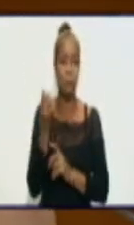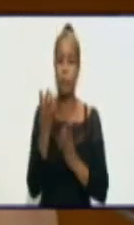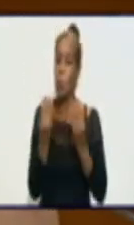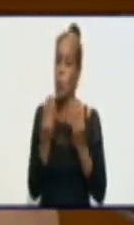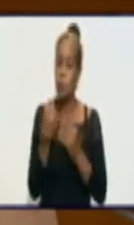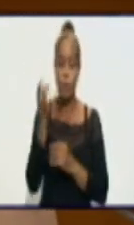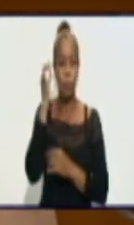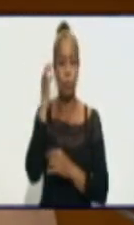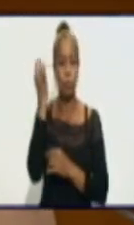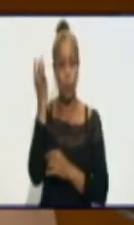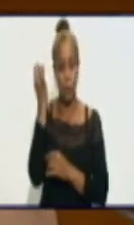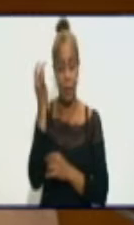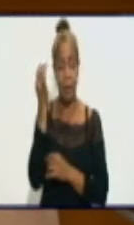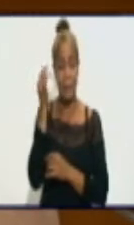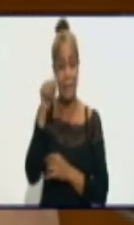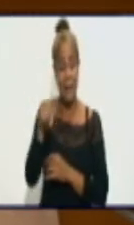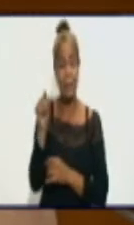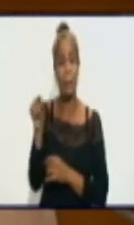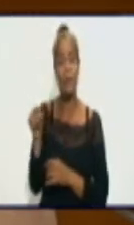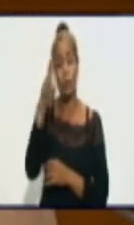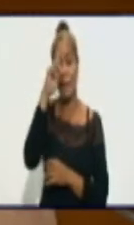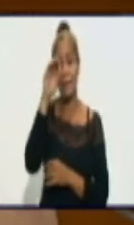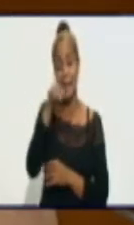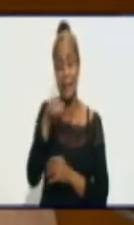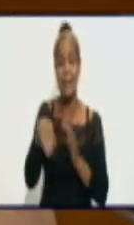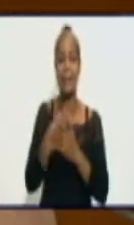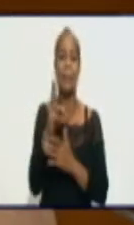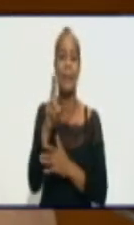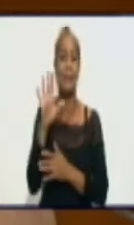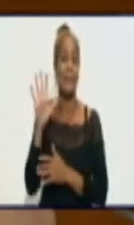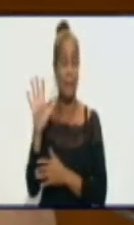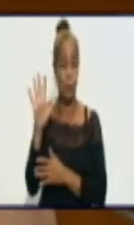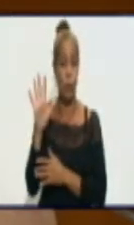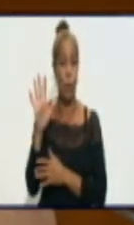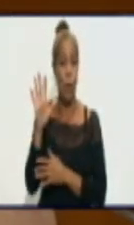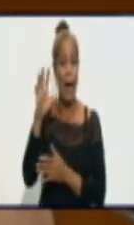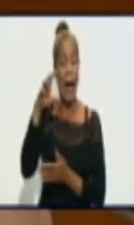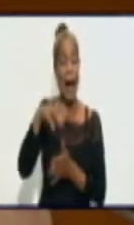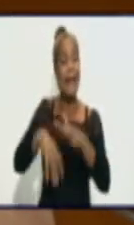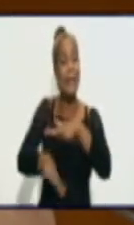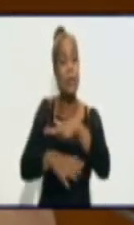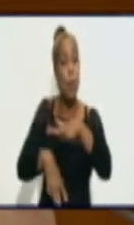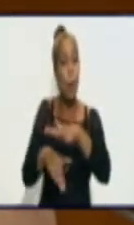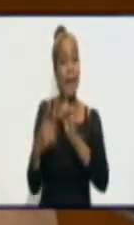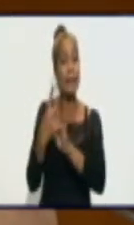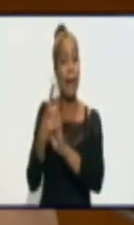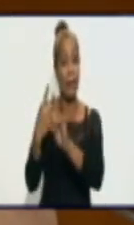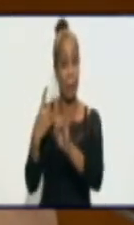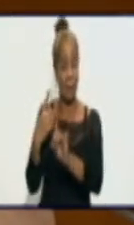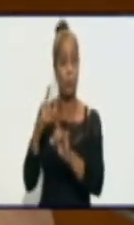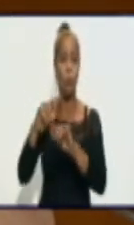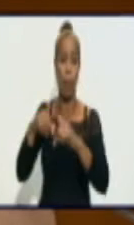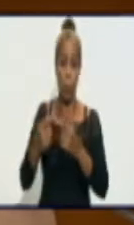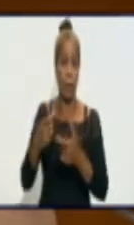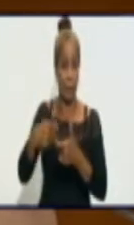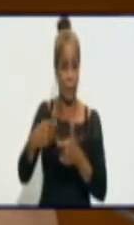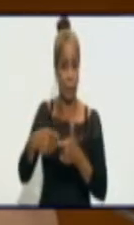Esta paciente ingresa el día 25 al centro de aislamiento de su municipio por ser contacto de un caso